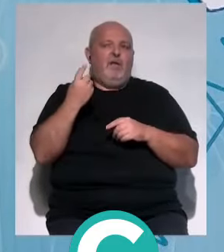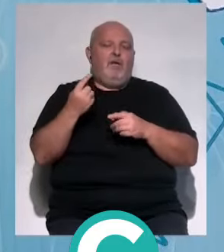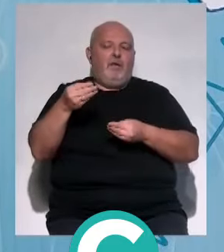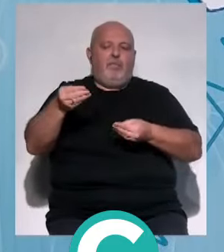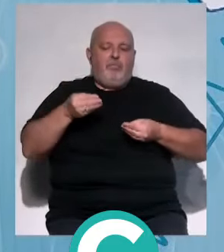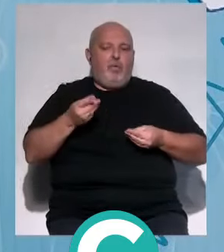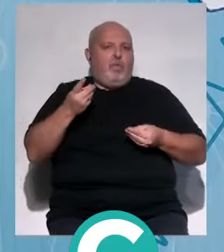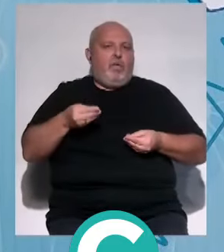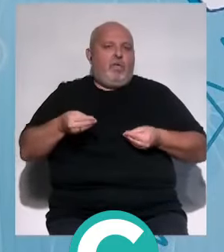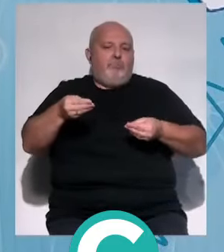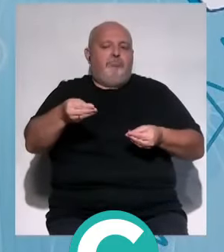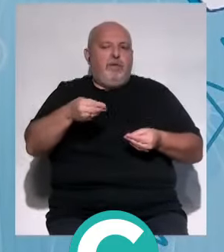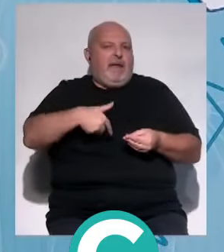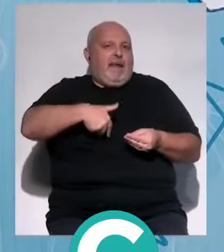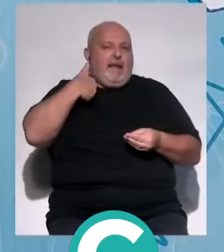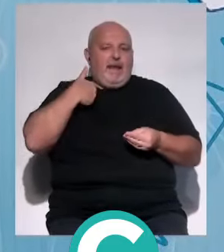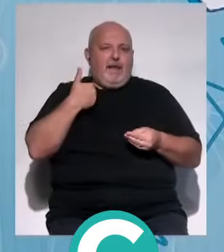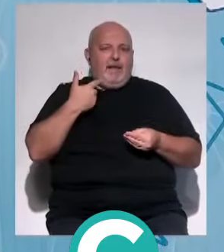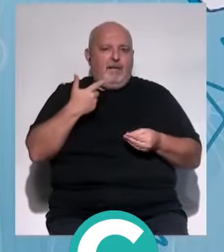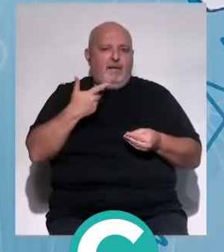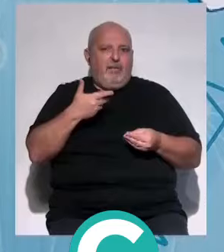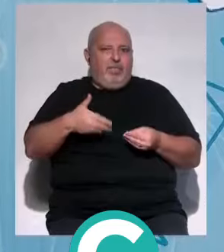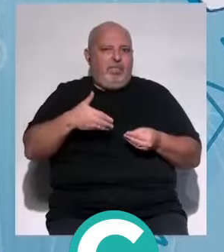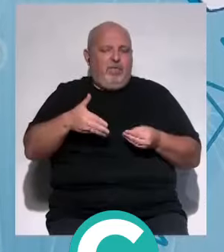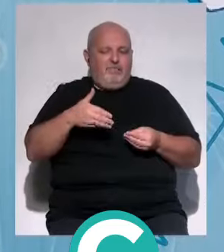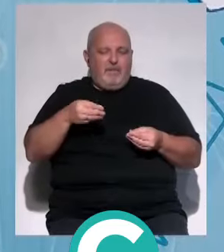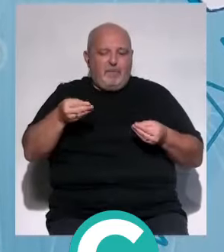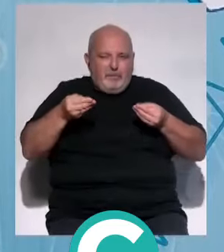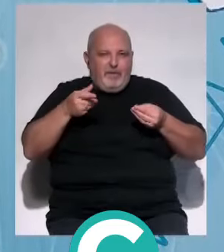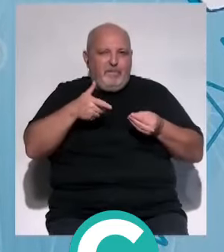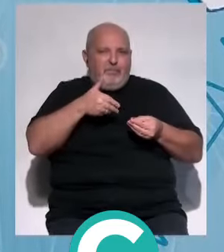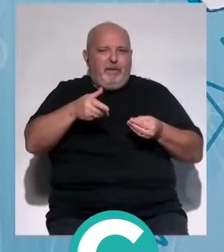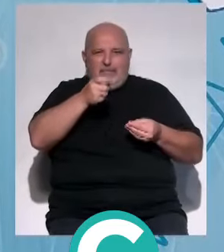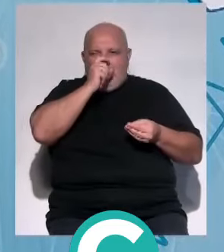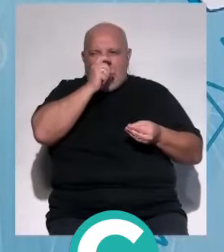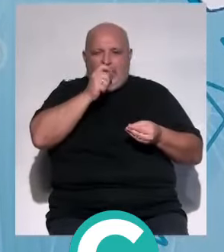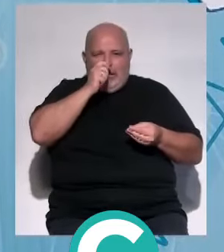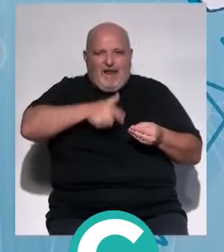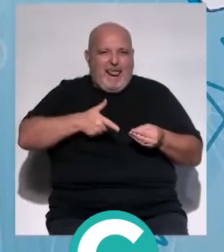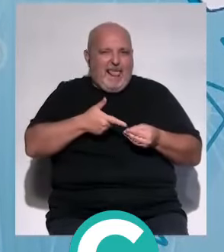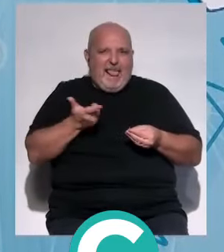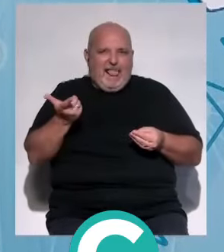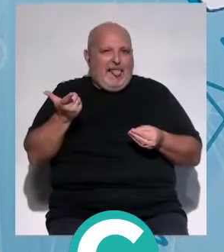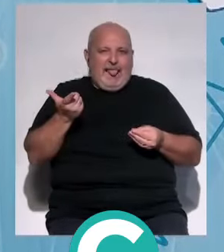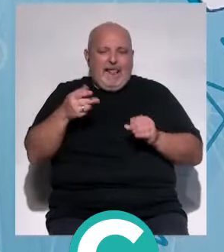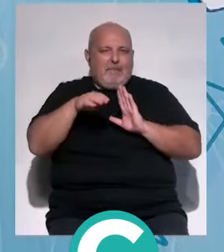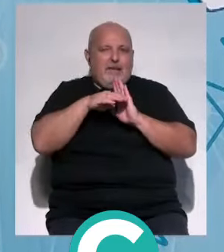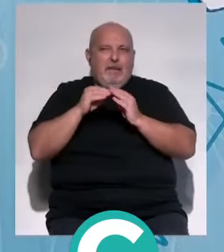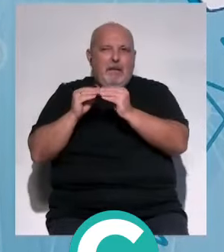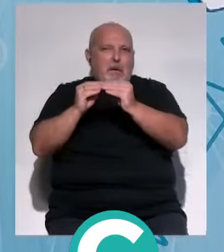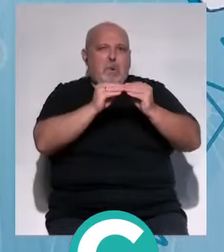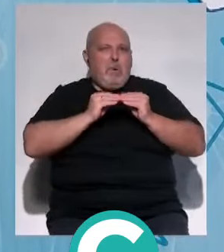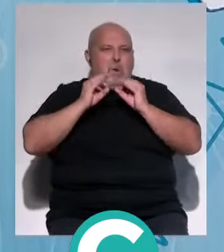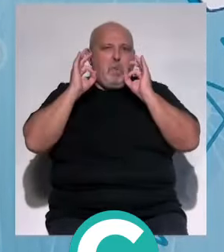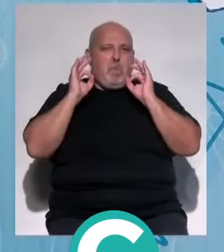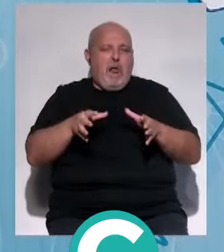dieta de cajón, como yo digo, estas que tienen polvo por encima, le quitan un poco el polvo y se lo dan al paciente y luego vienen y a lo mejor es la misma, la de